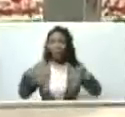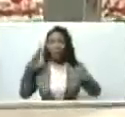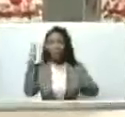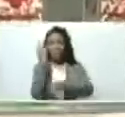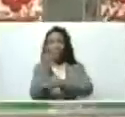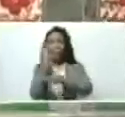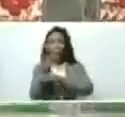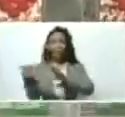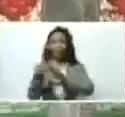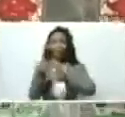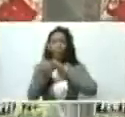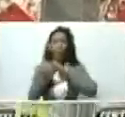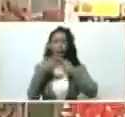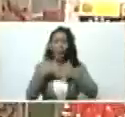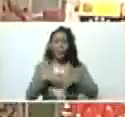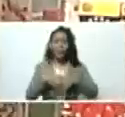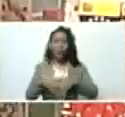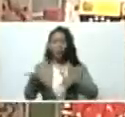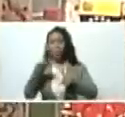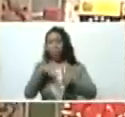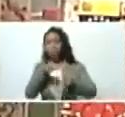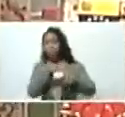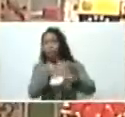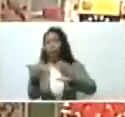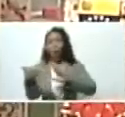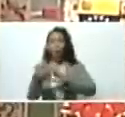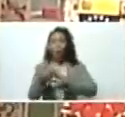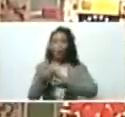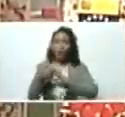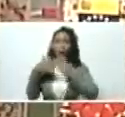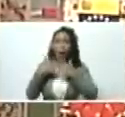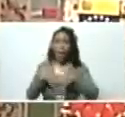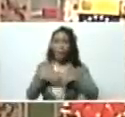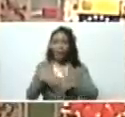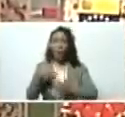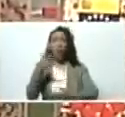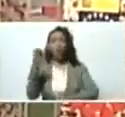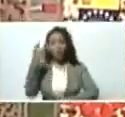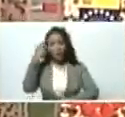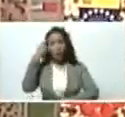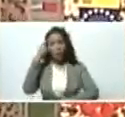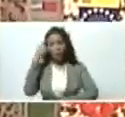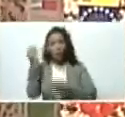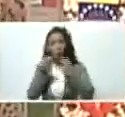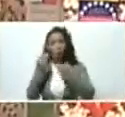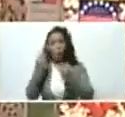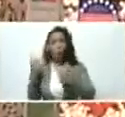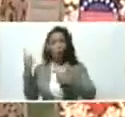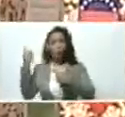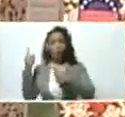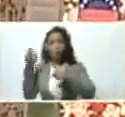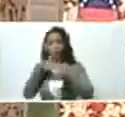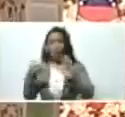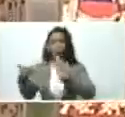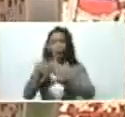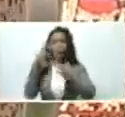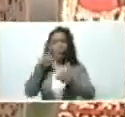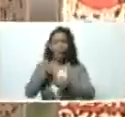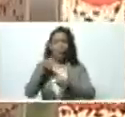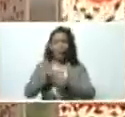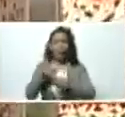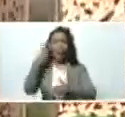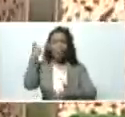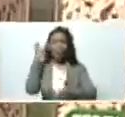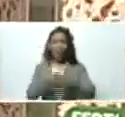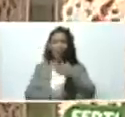Pequibén donde más la persecución criminal contra Pequibén contra Venezuela contra PDVSA que nos prohibieron